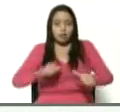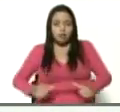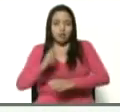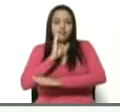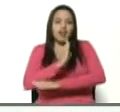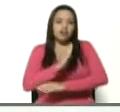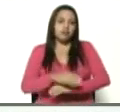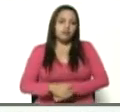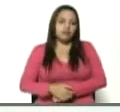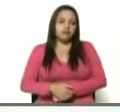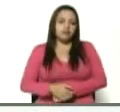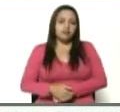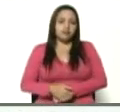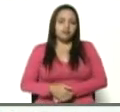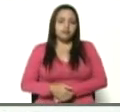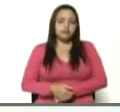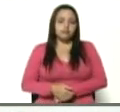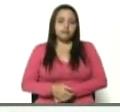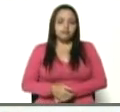de Portugal.